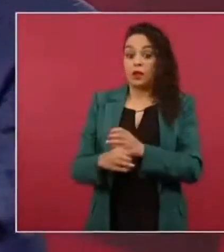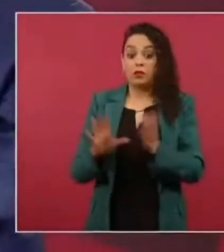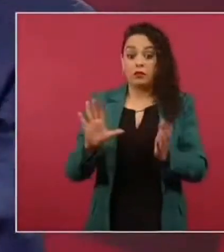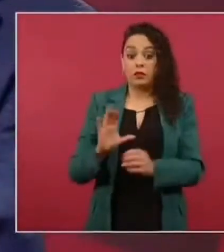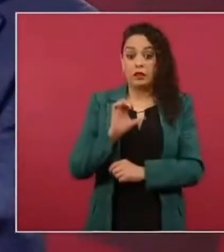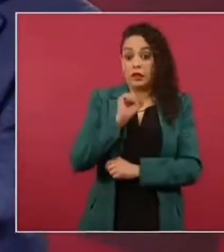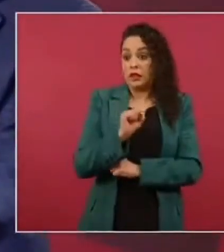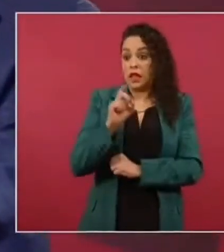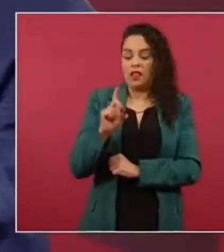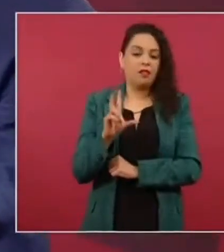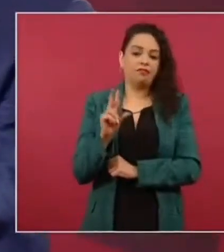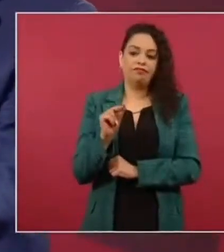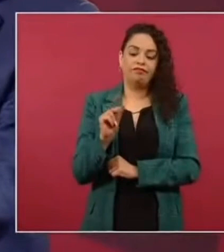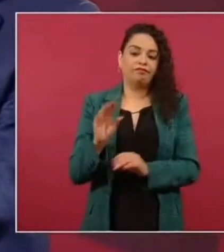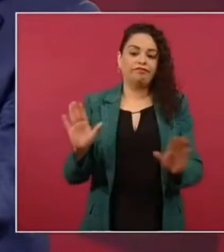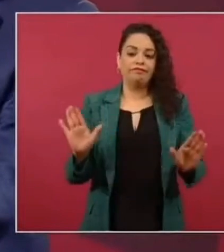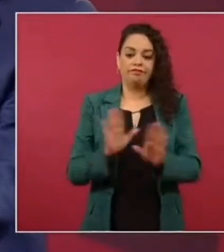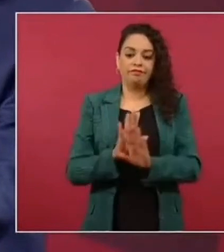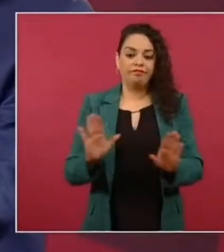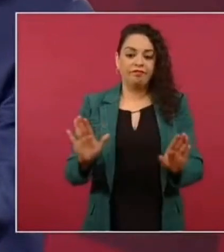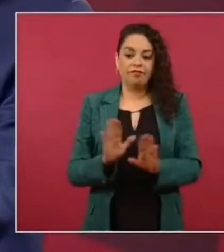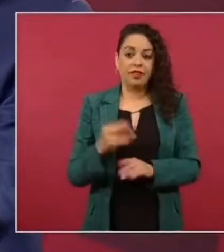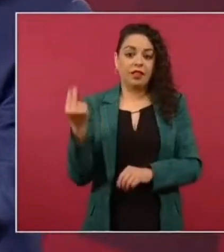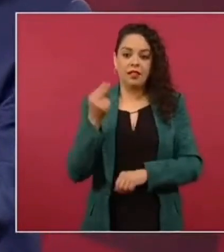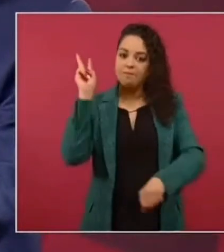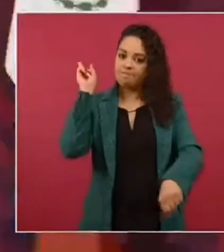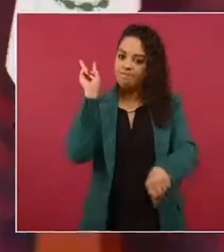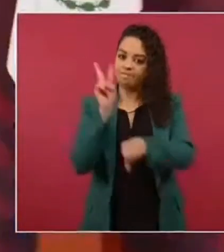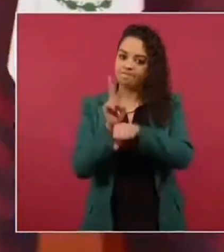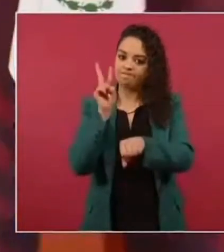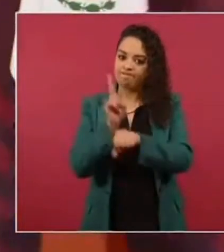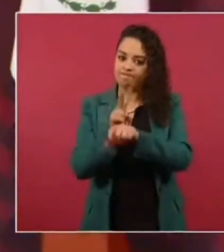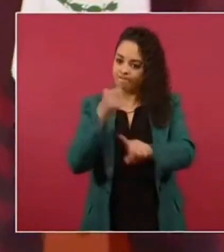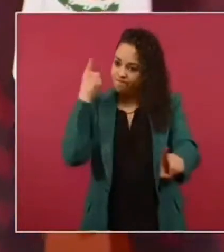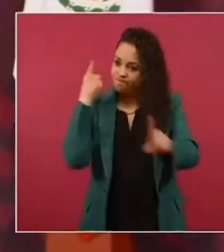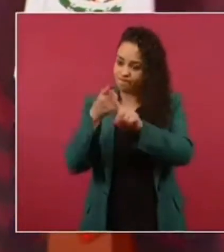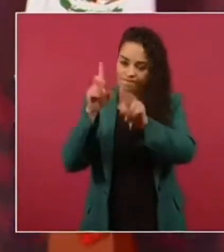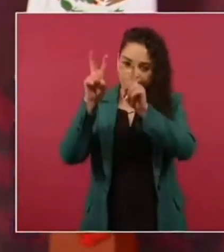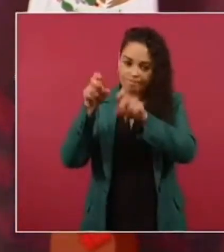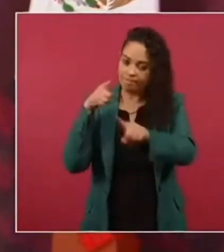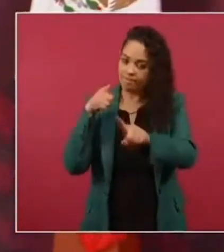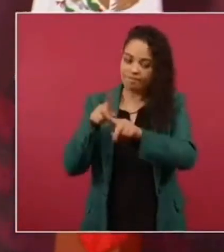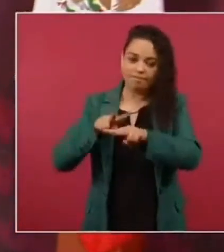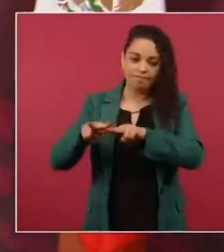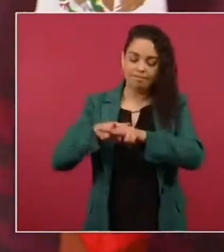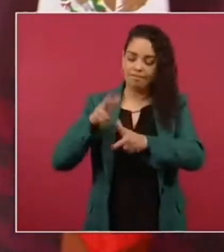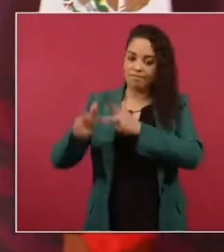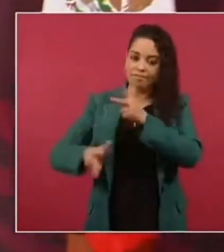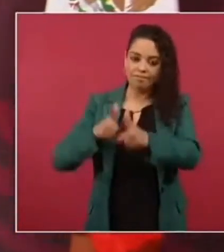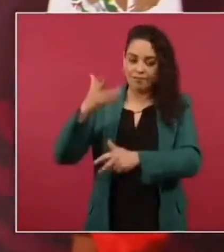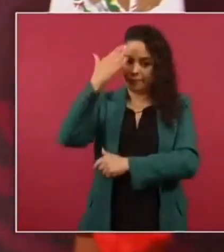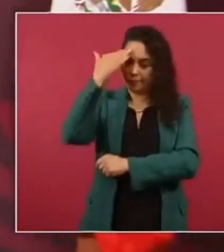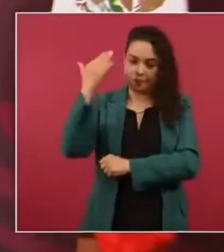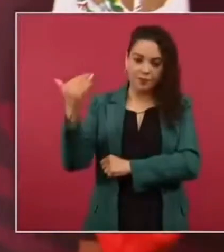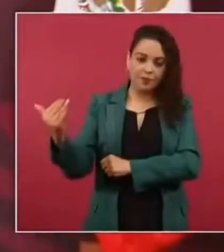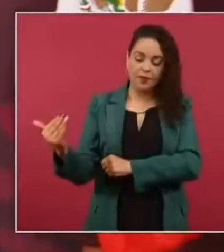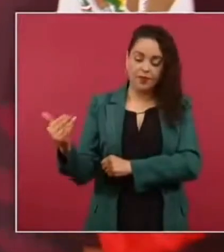porque es supervisión si no no este